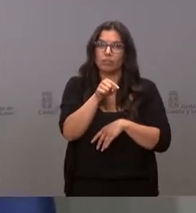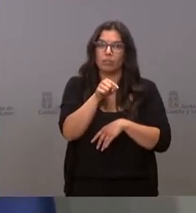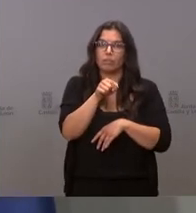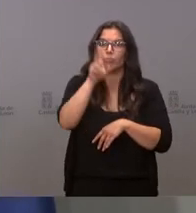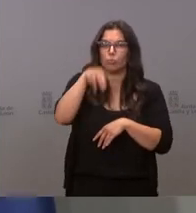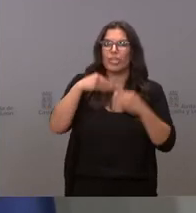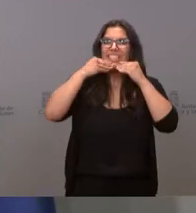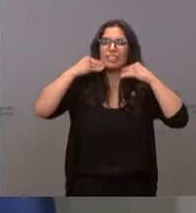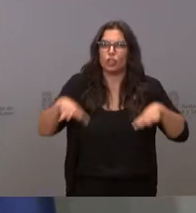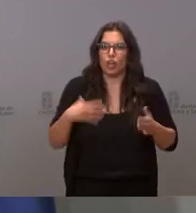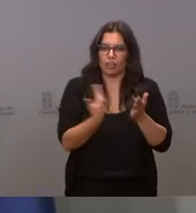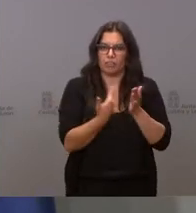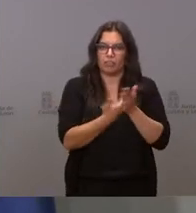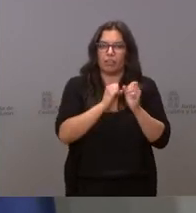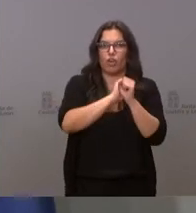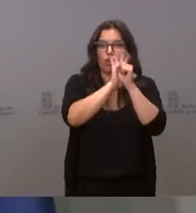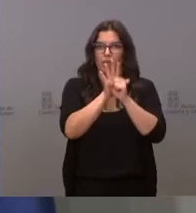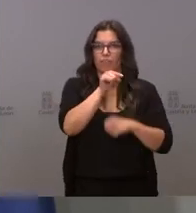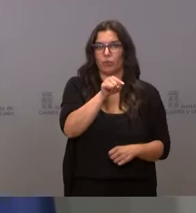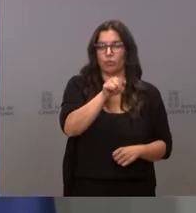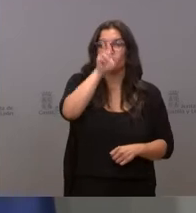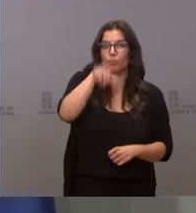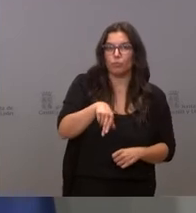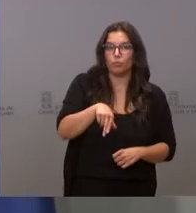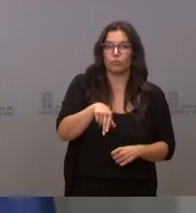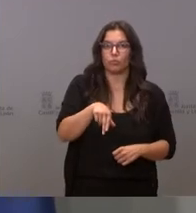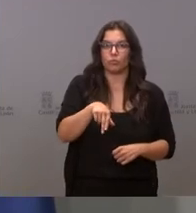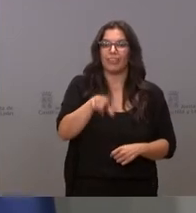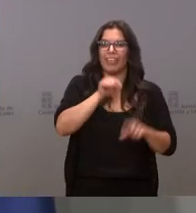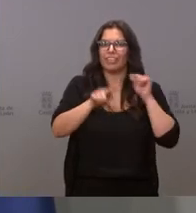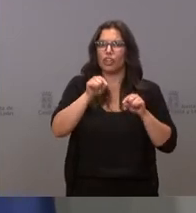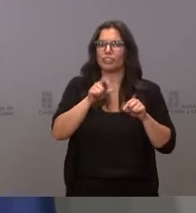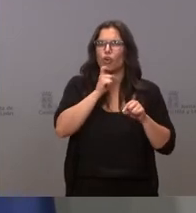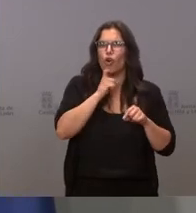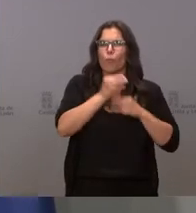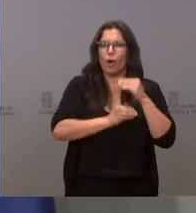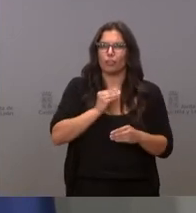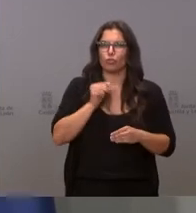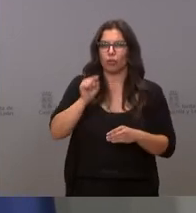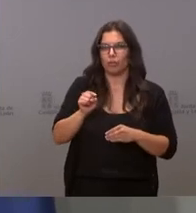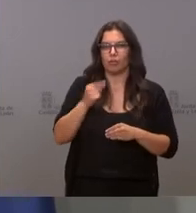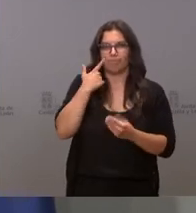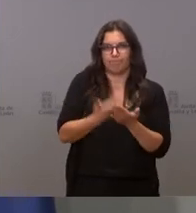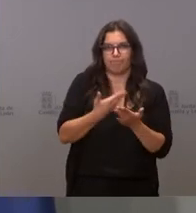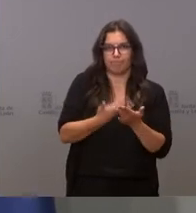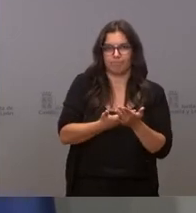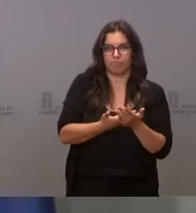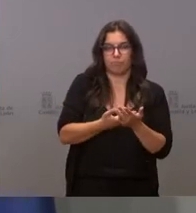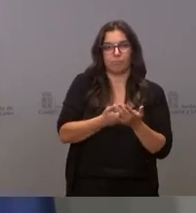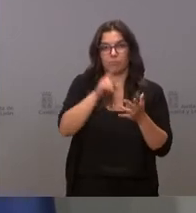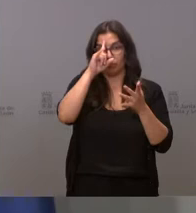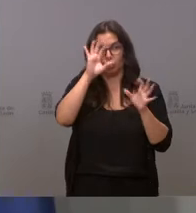de la pandemia, son la historia de la toma de decisiones. No es de recibo